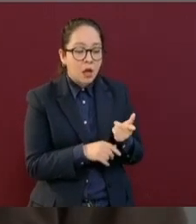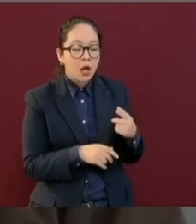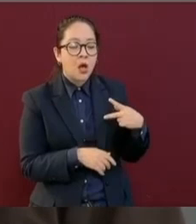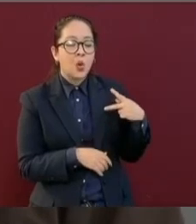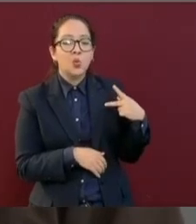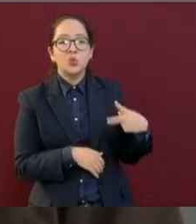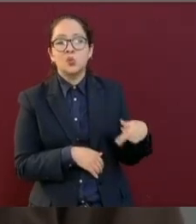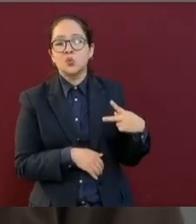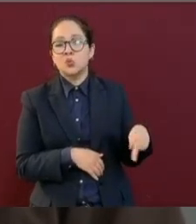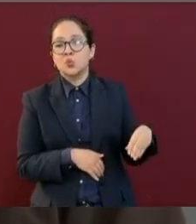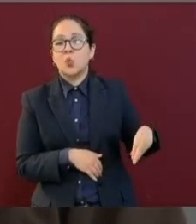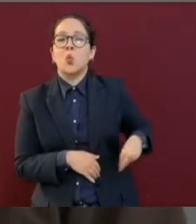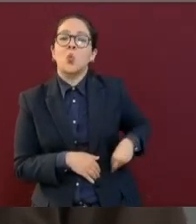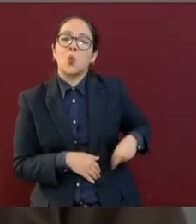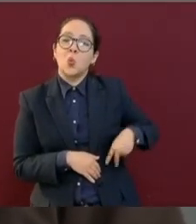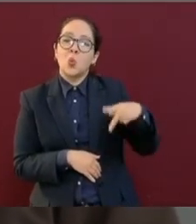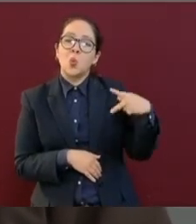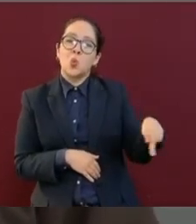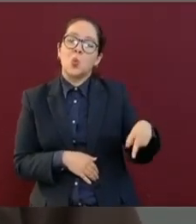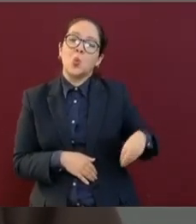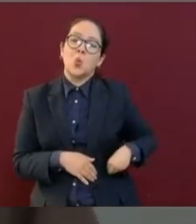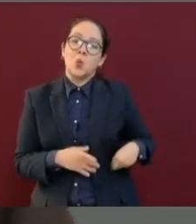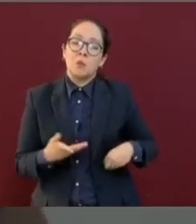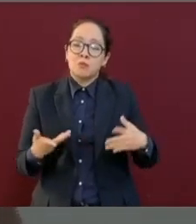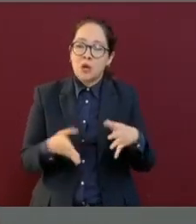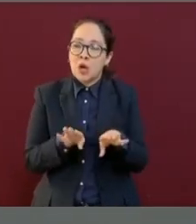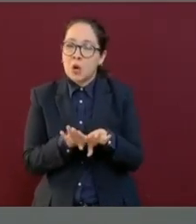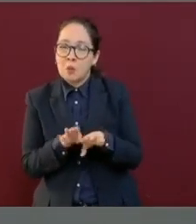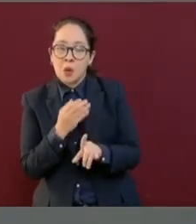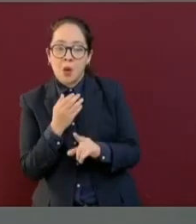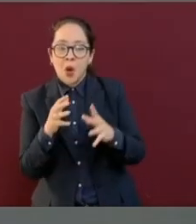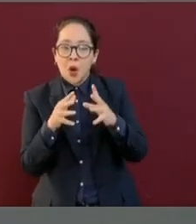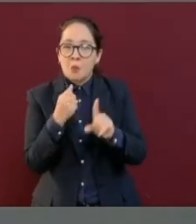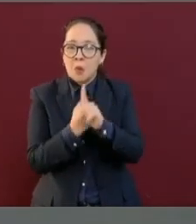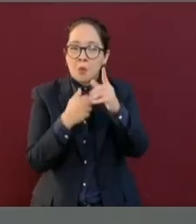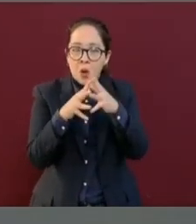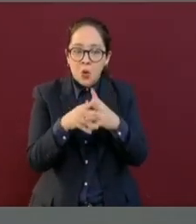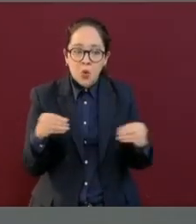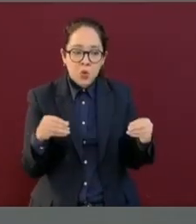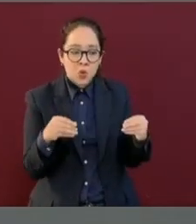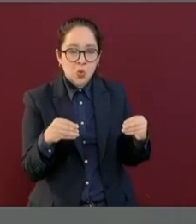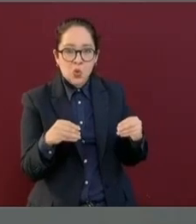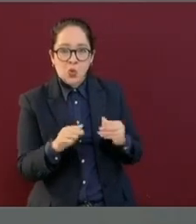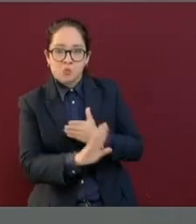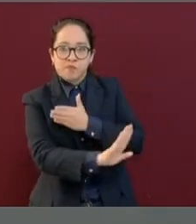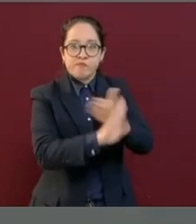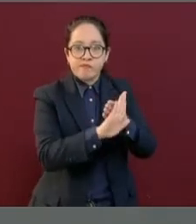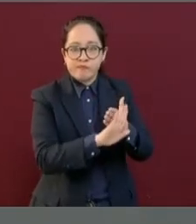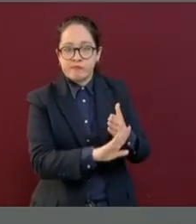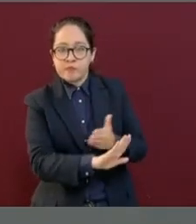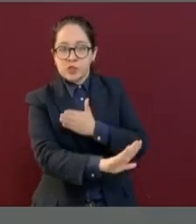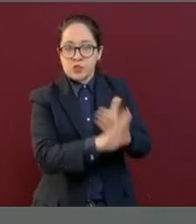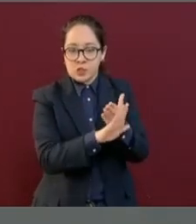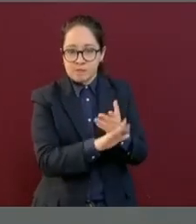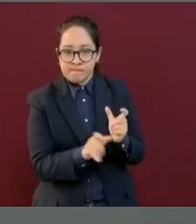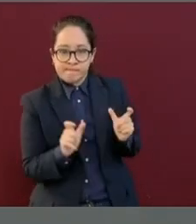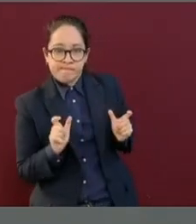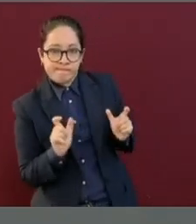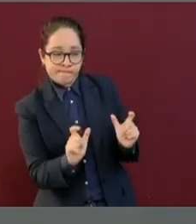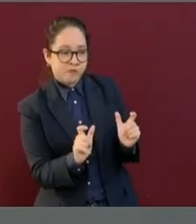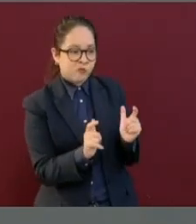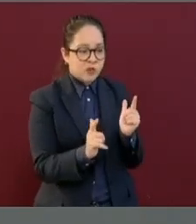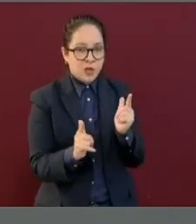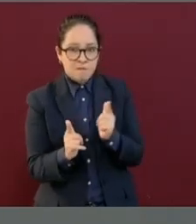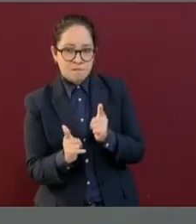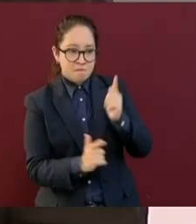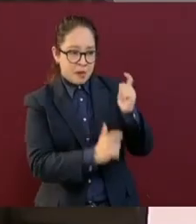resolver el problema con medidas coercitivas, con el uso de la